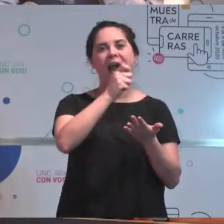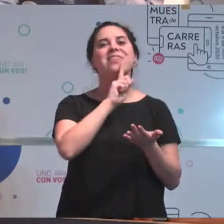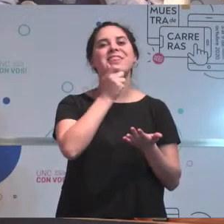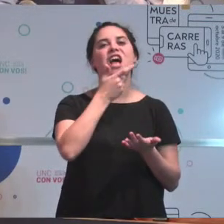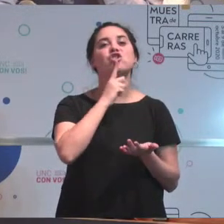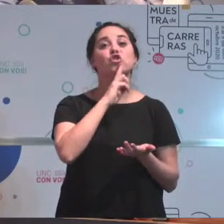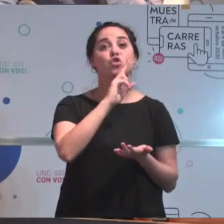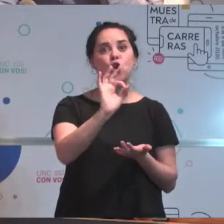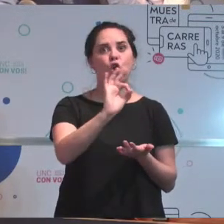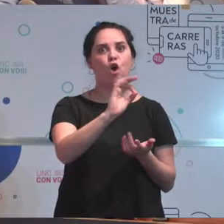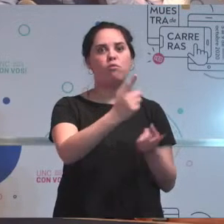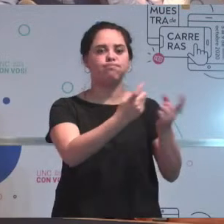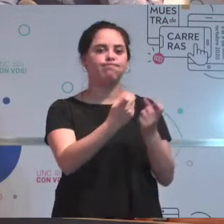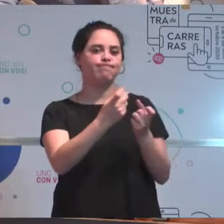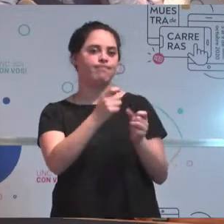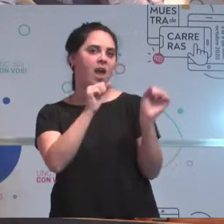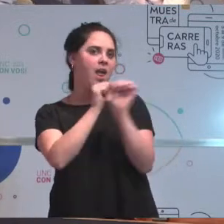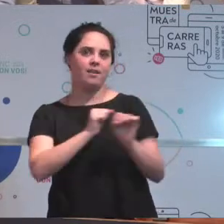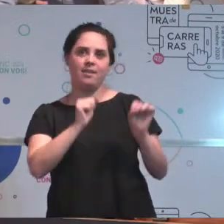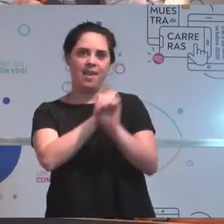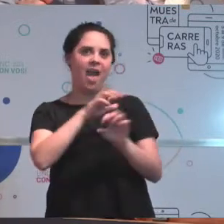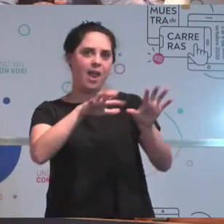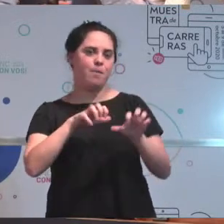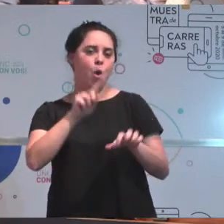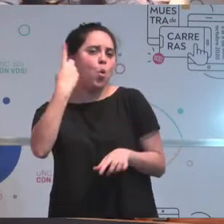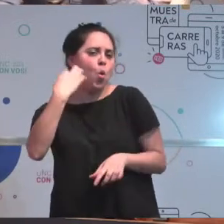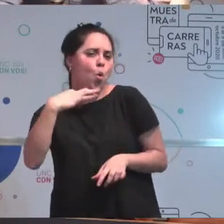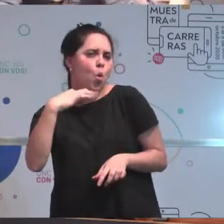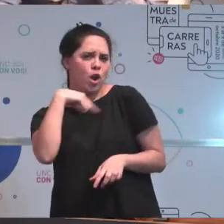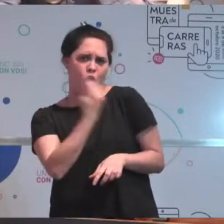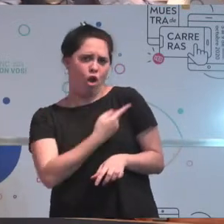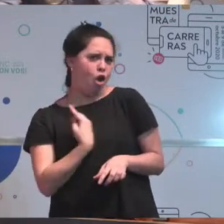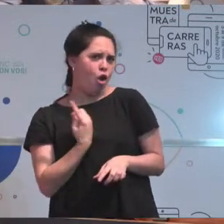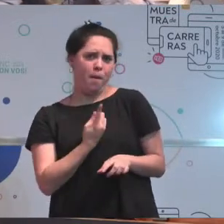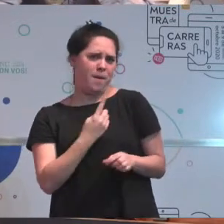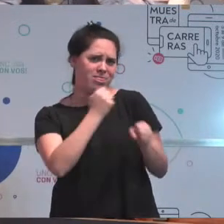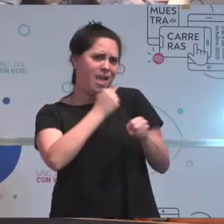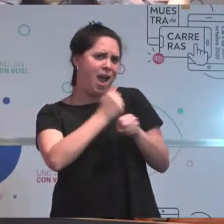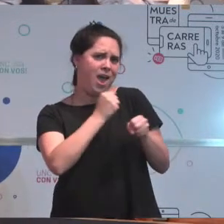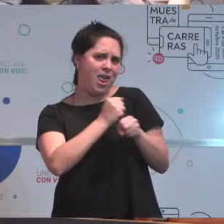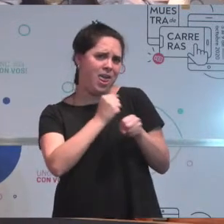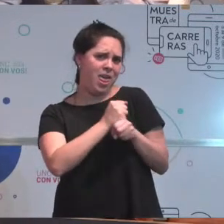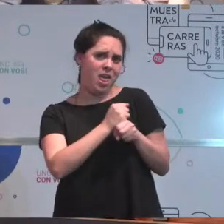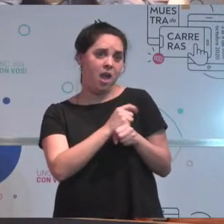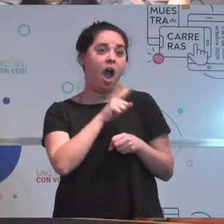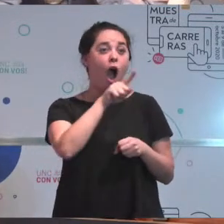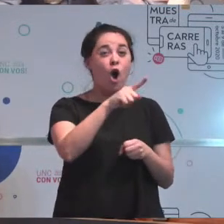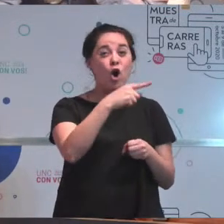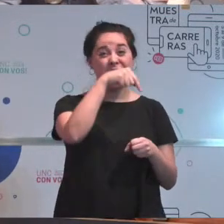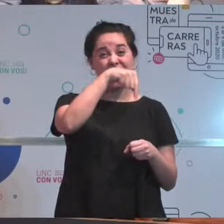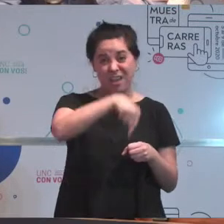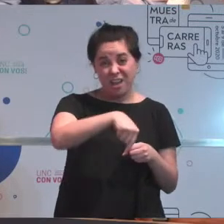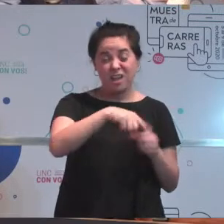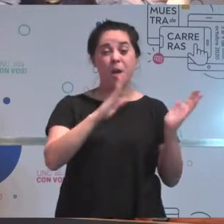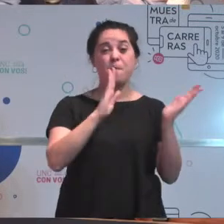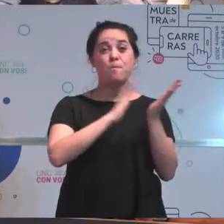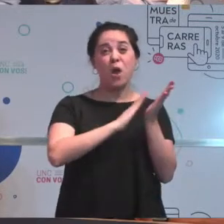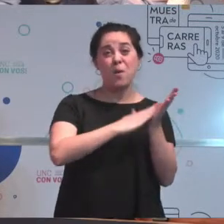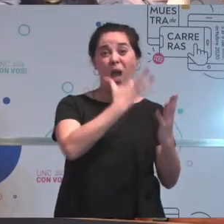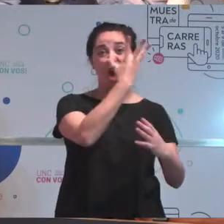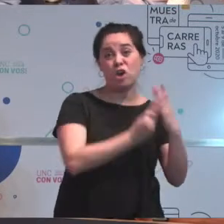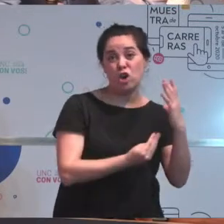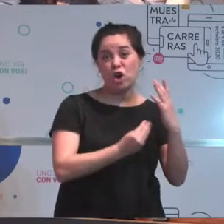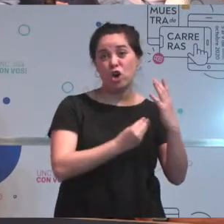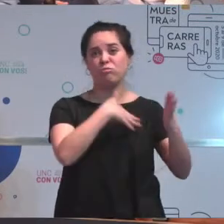únicos capacitados e idóneos para llevar esa tarea. Actualmente lo están haciendo a modo prueba y error y bueno,